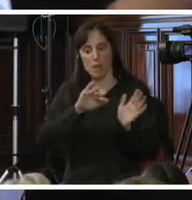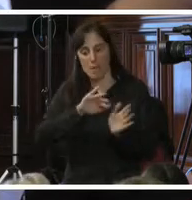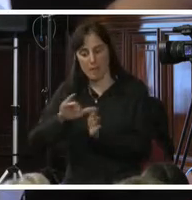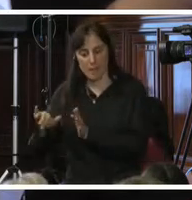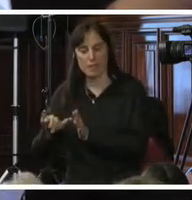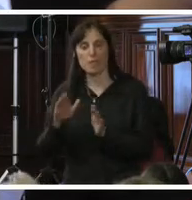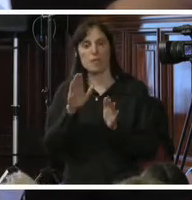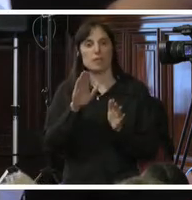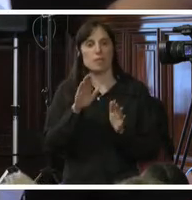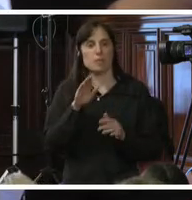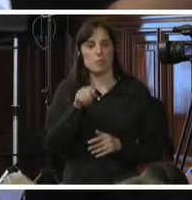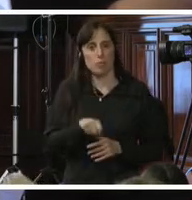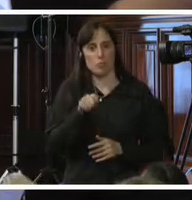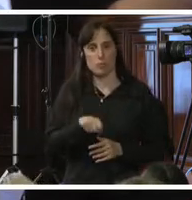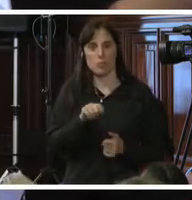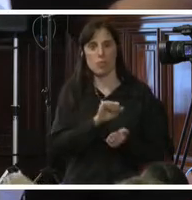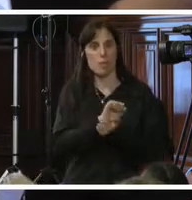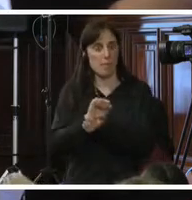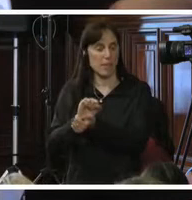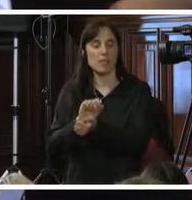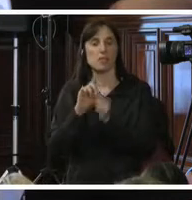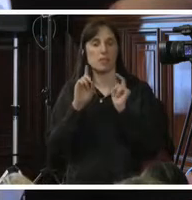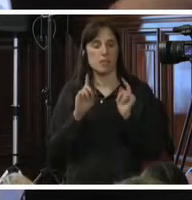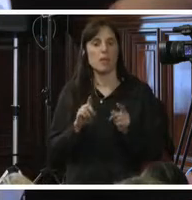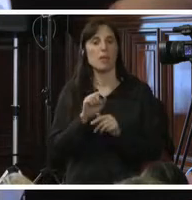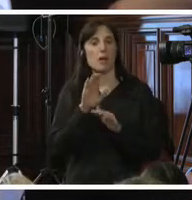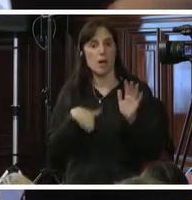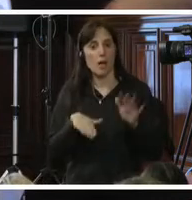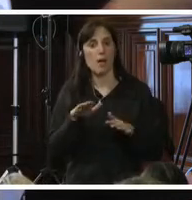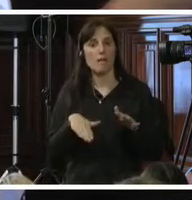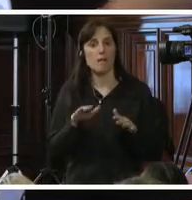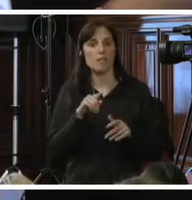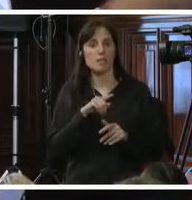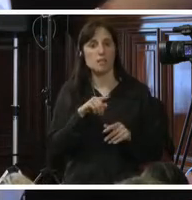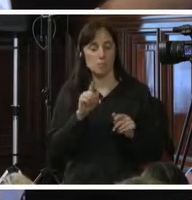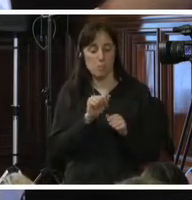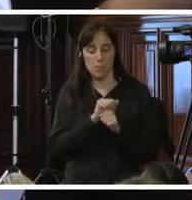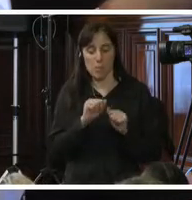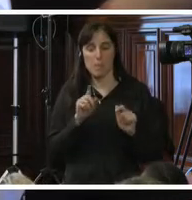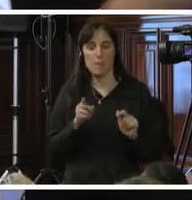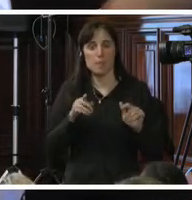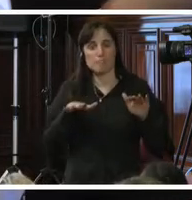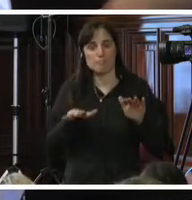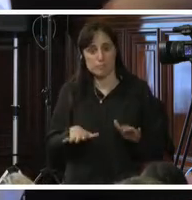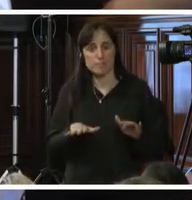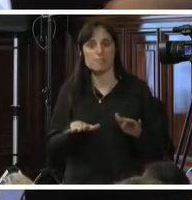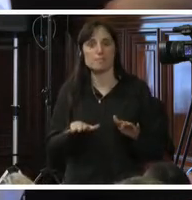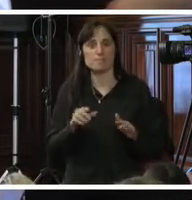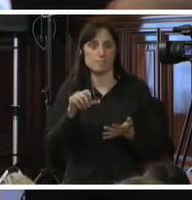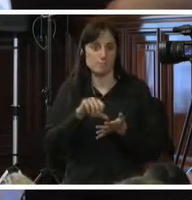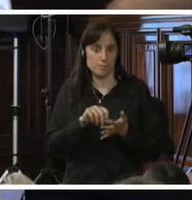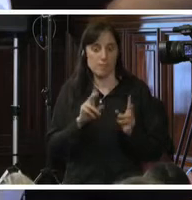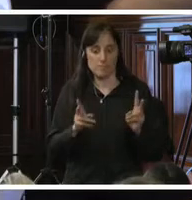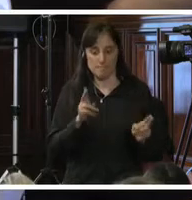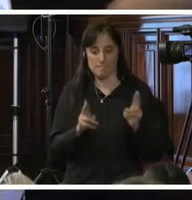Ese apoyo puede abarcar el derecho a permanecer temporal o permanentemente, cuando proceda, en el territorio donde hayan sido identificadas. Es